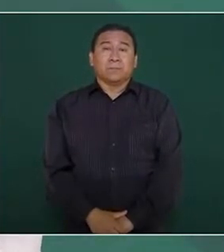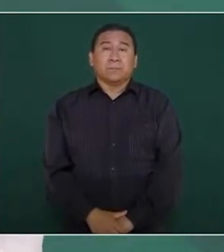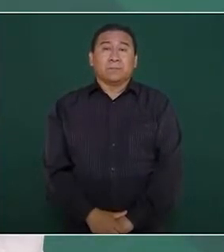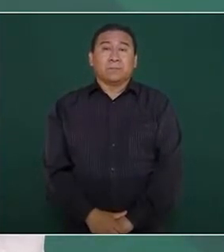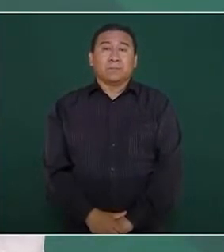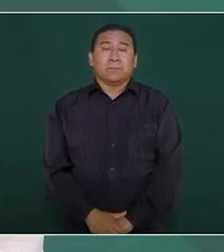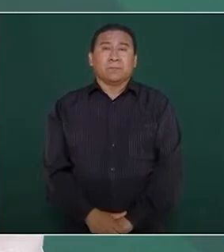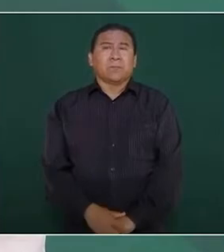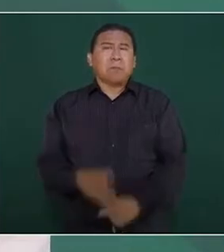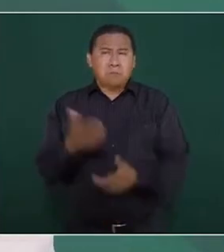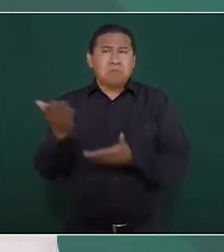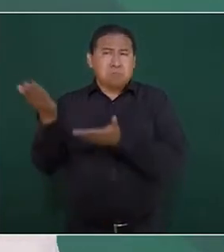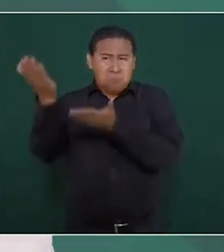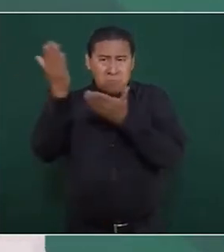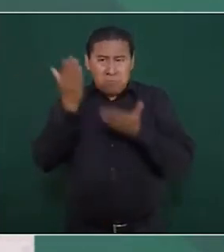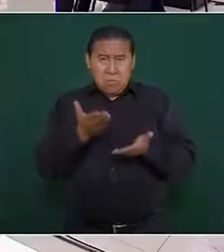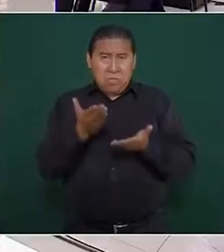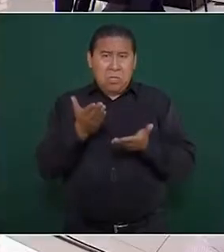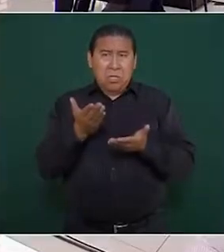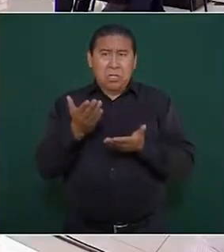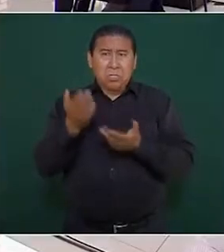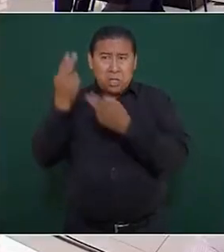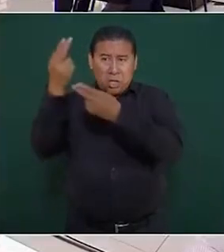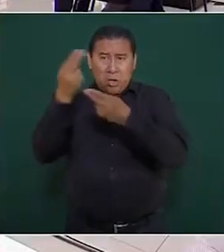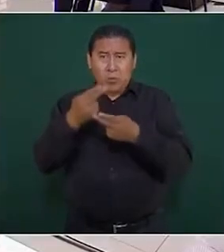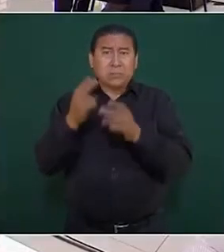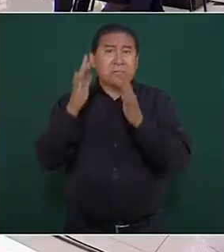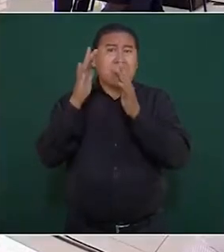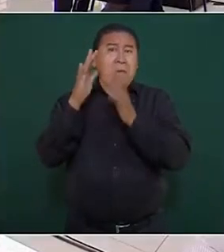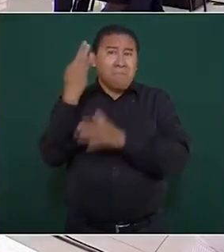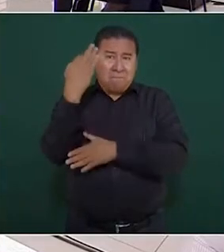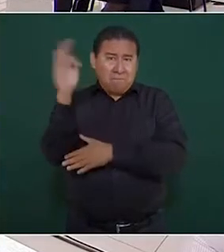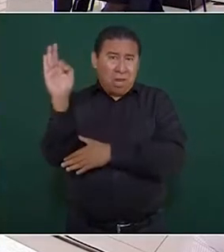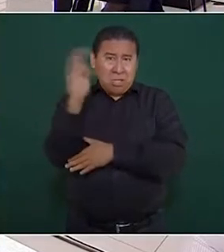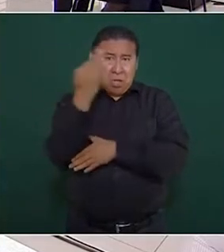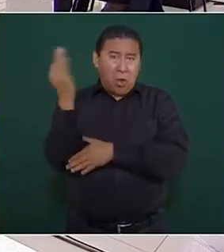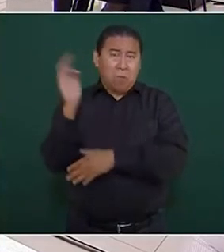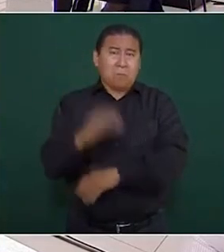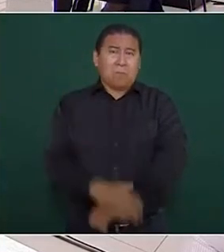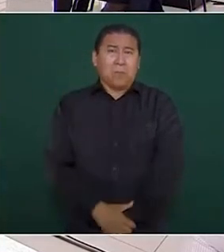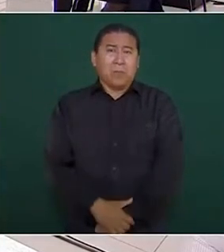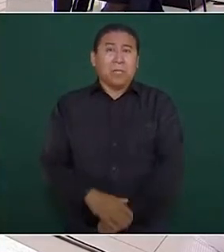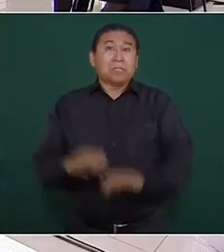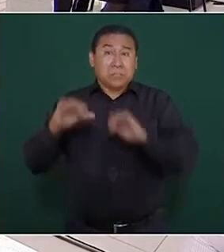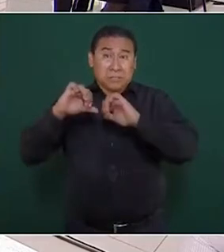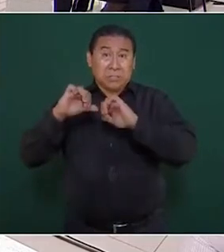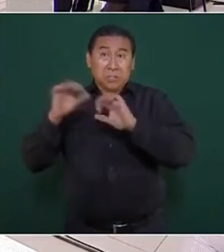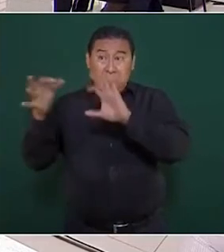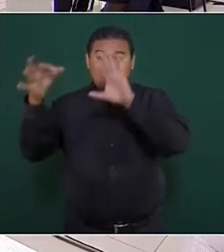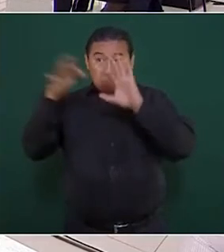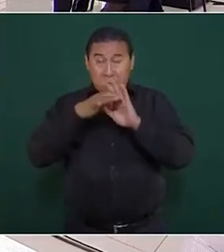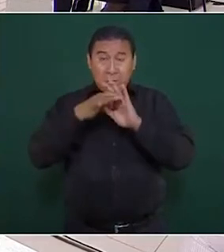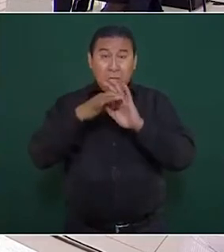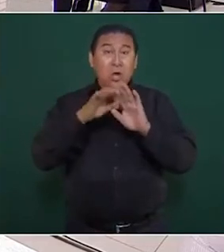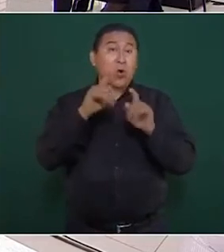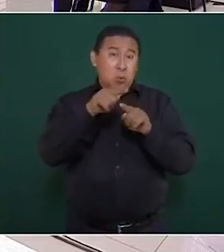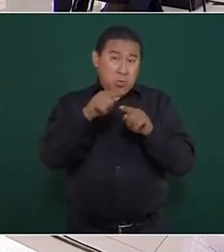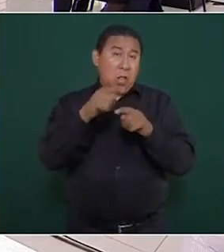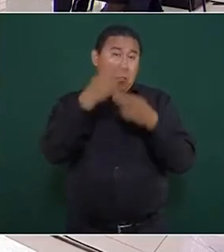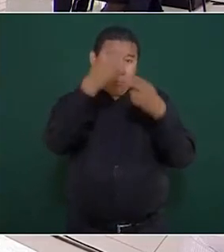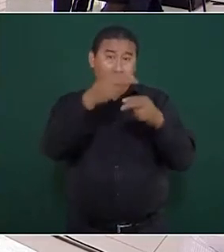un representante de la empresa de Francia, ya se asociaron con otra empresa también